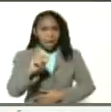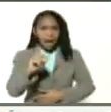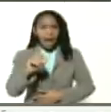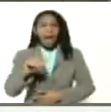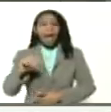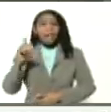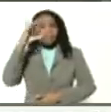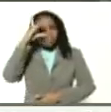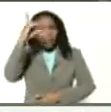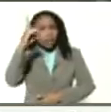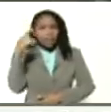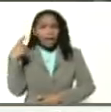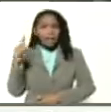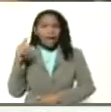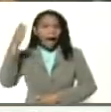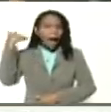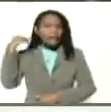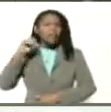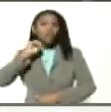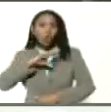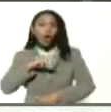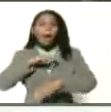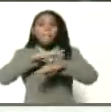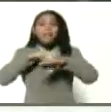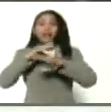Rodríguez, para entonces ministra de Comunicación.